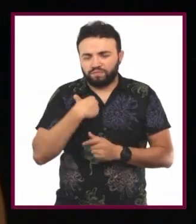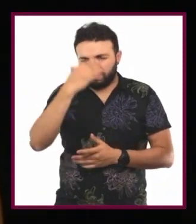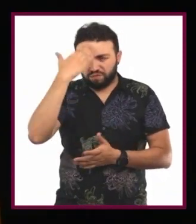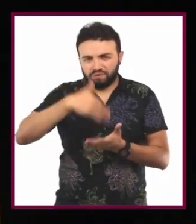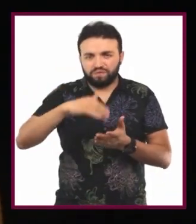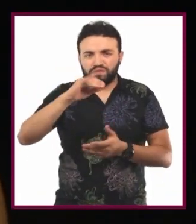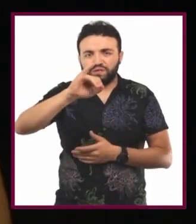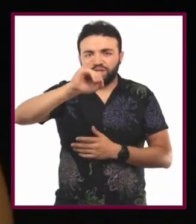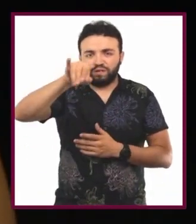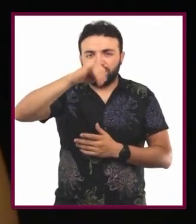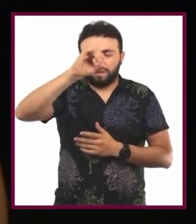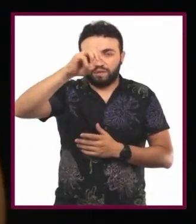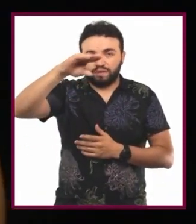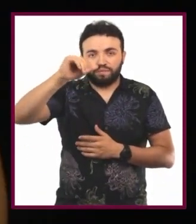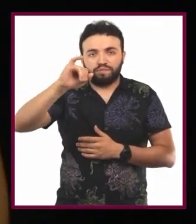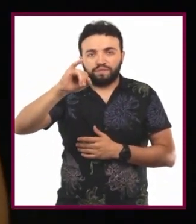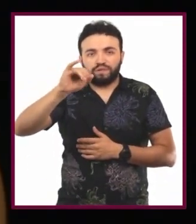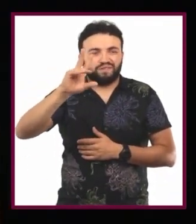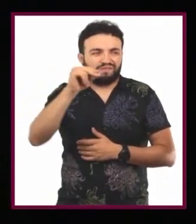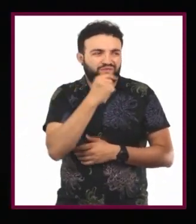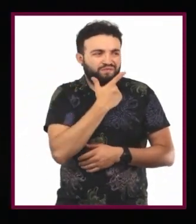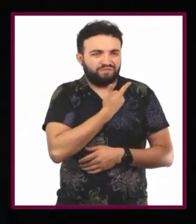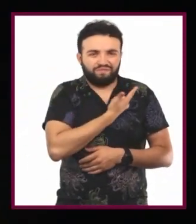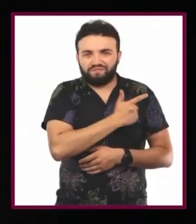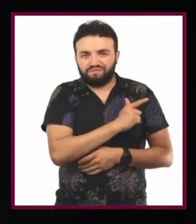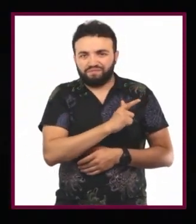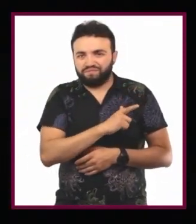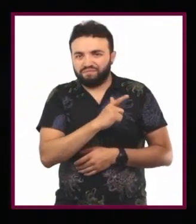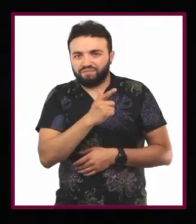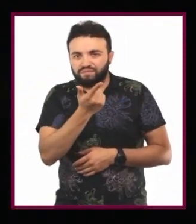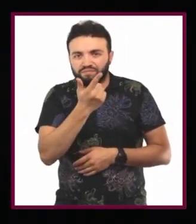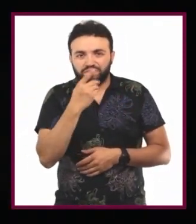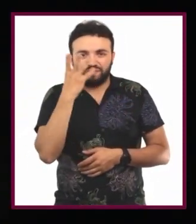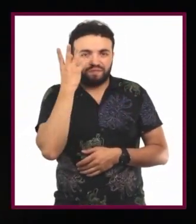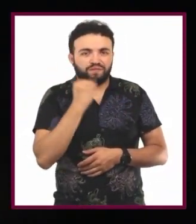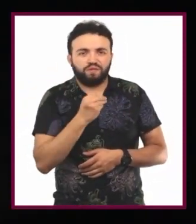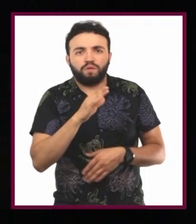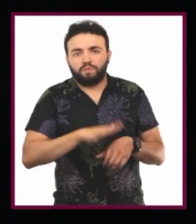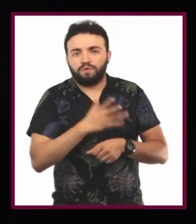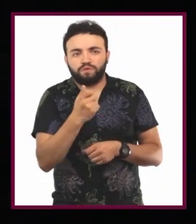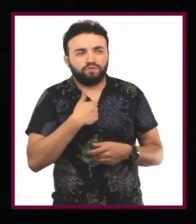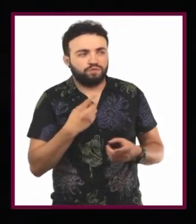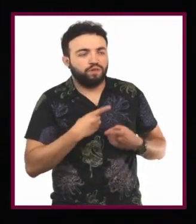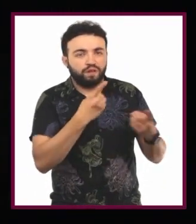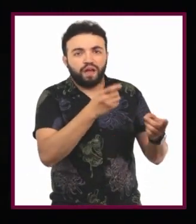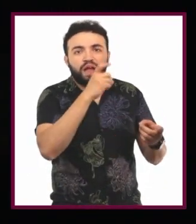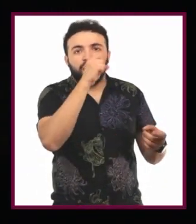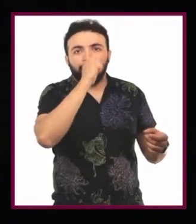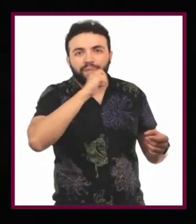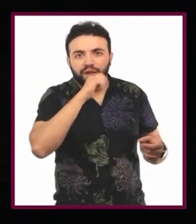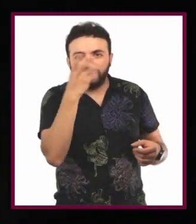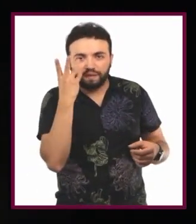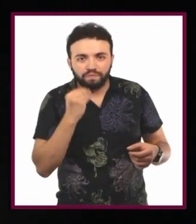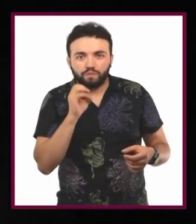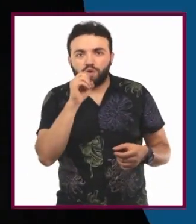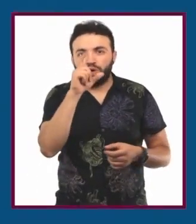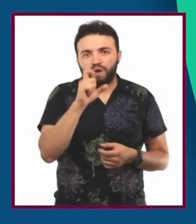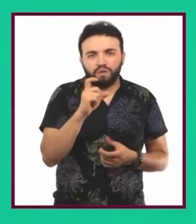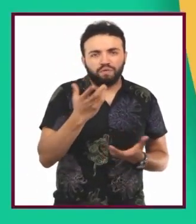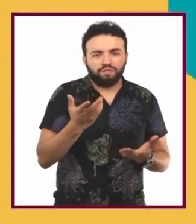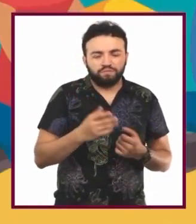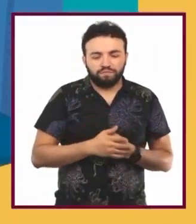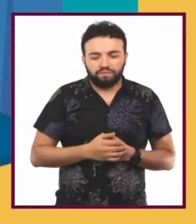que a Jimmy no le gusta limón, entonces ya no le ofrecemos limón, o agua de limón, o paletas de limón cuando salimos a comer.